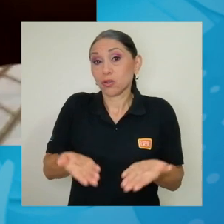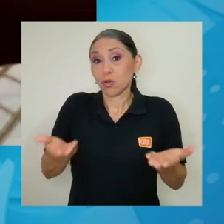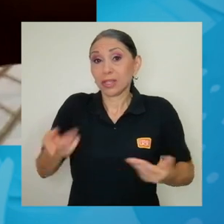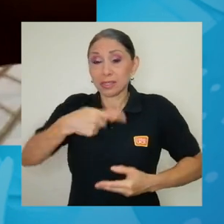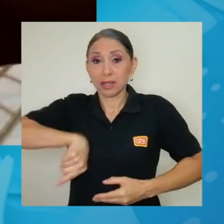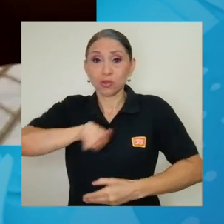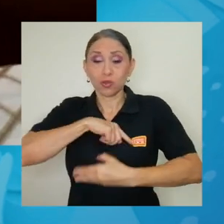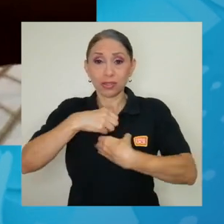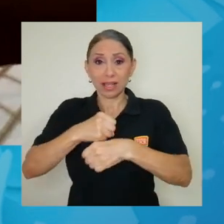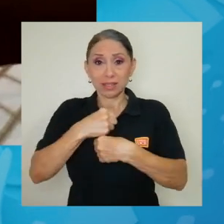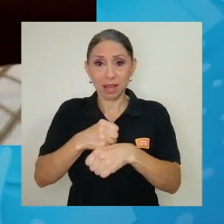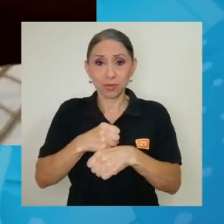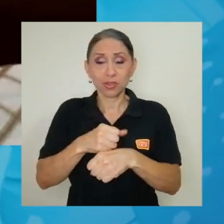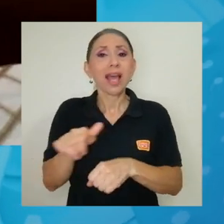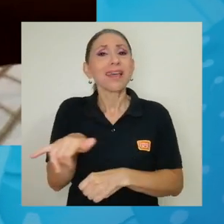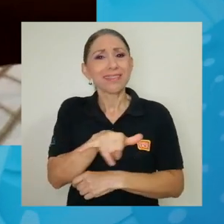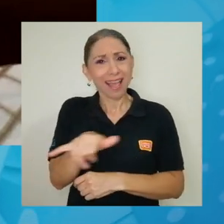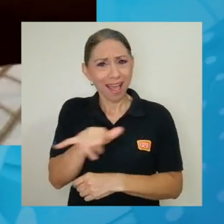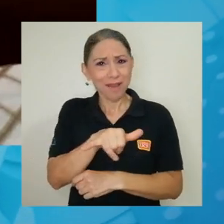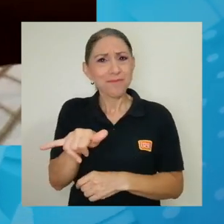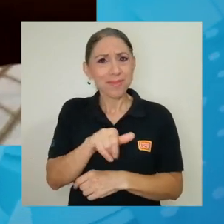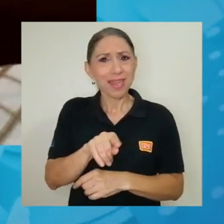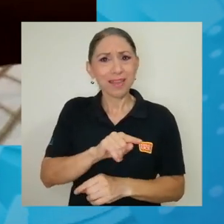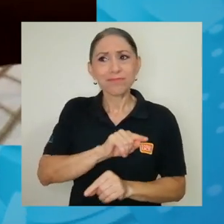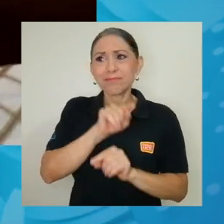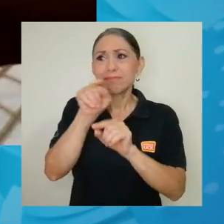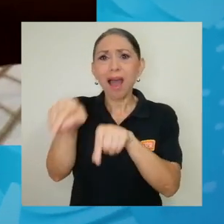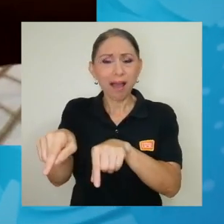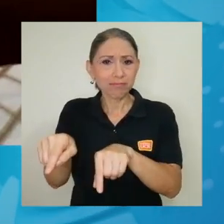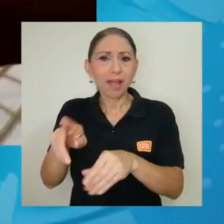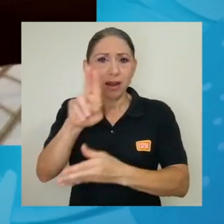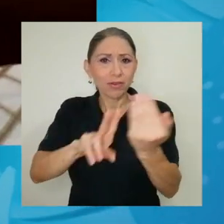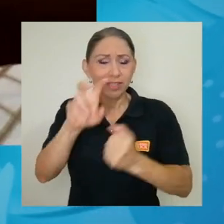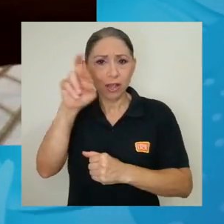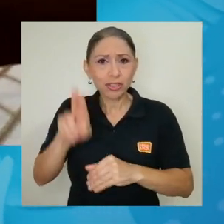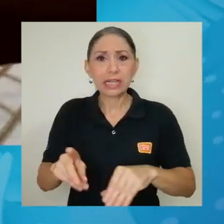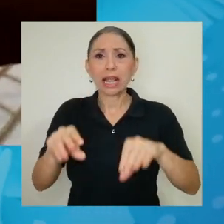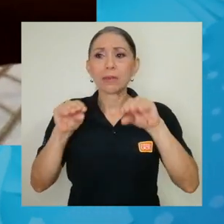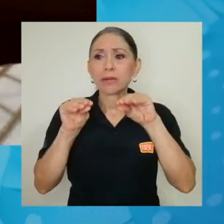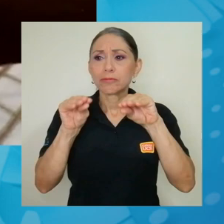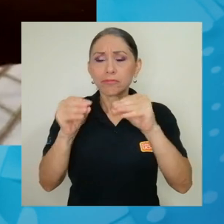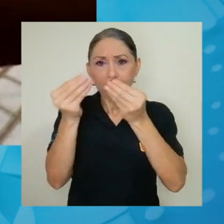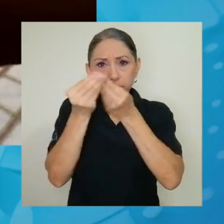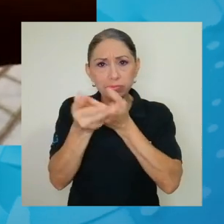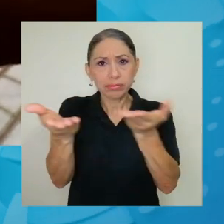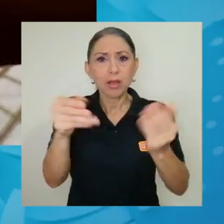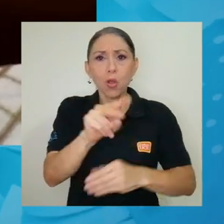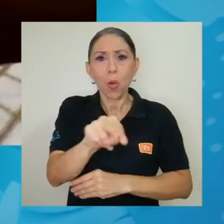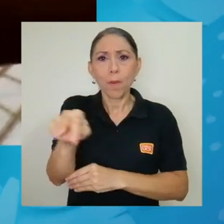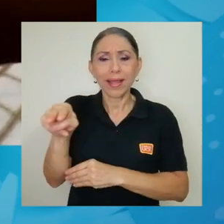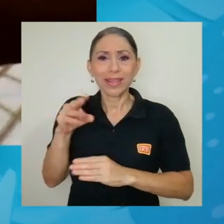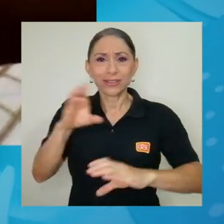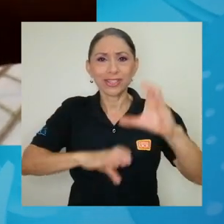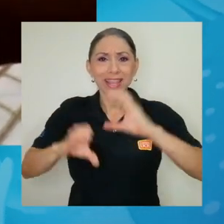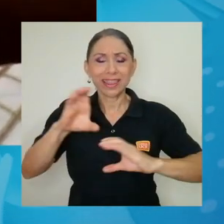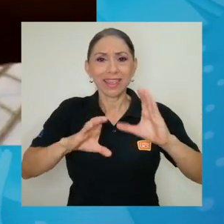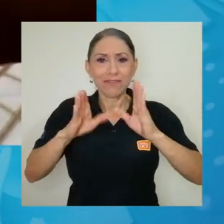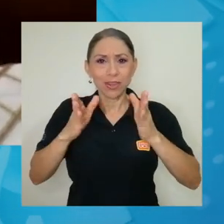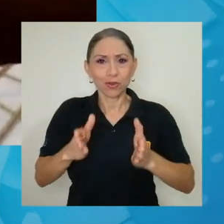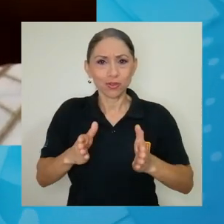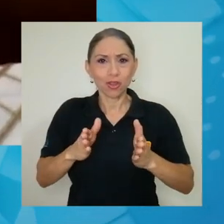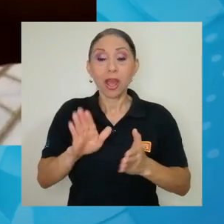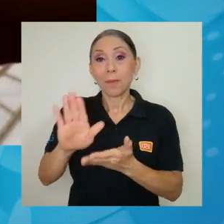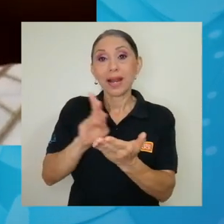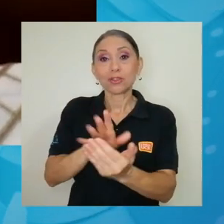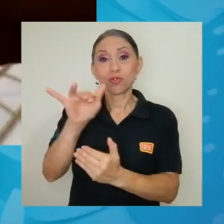que nosotros hacemos también lo llevamos a la academia de la Universidad de Costa Rica y a los compañeros científicos para